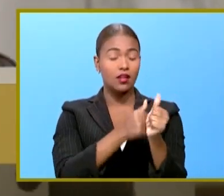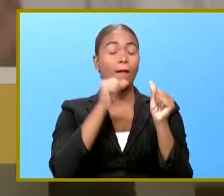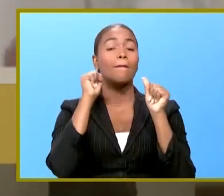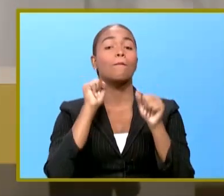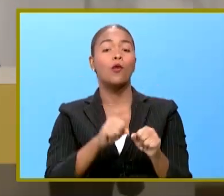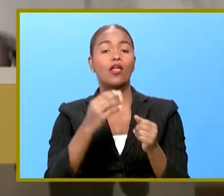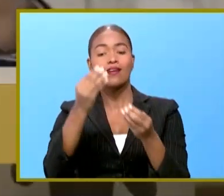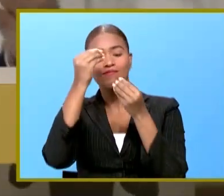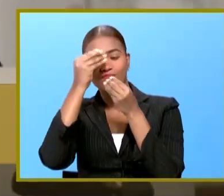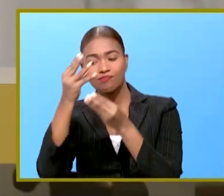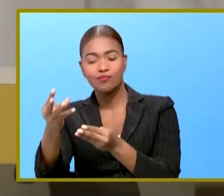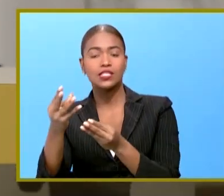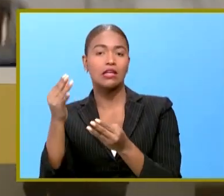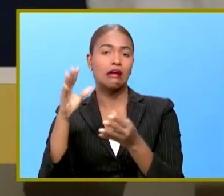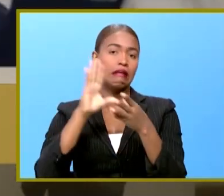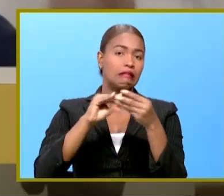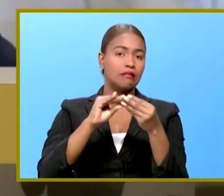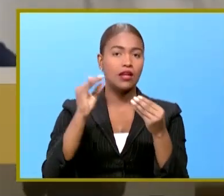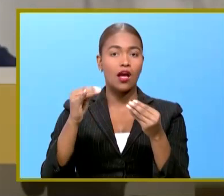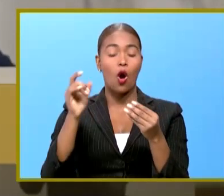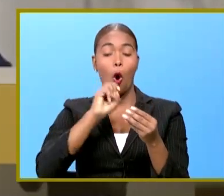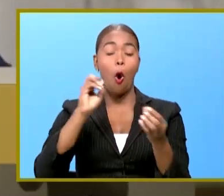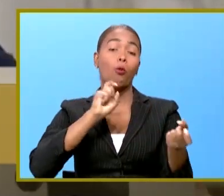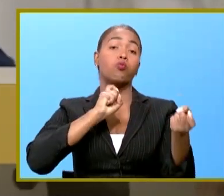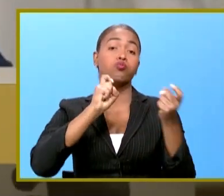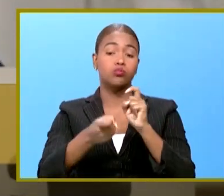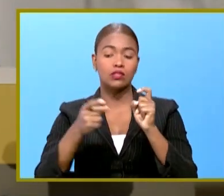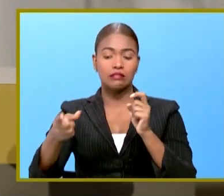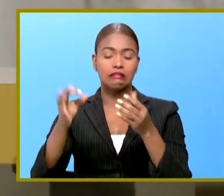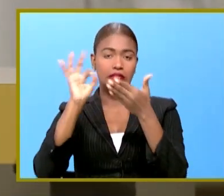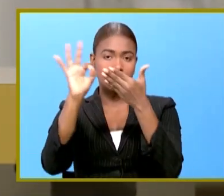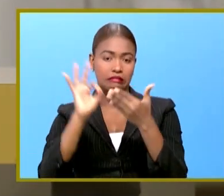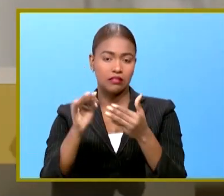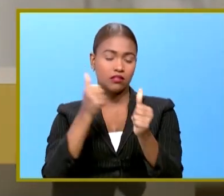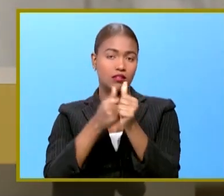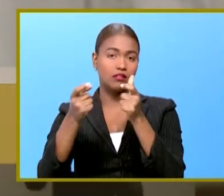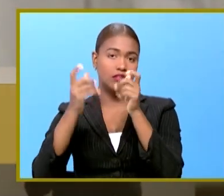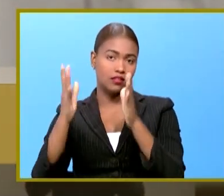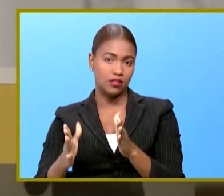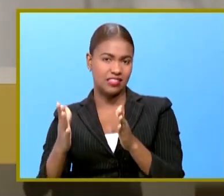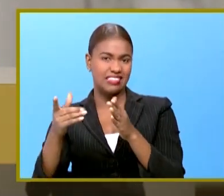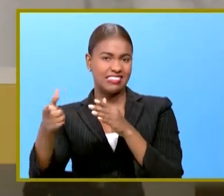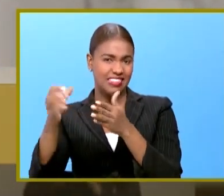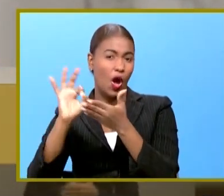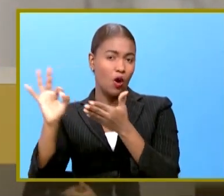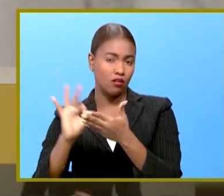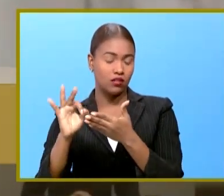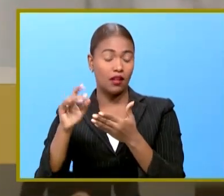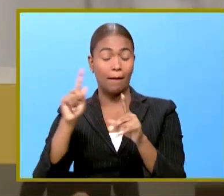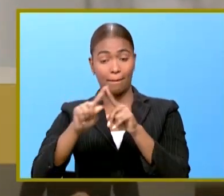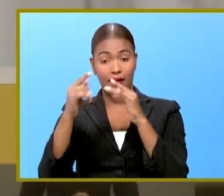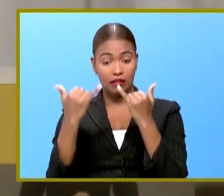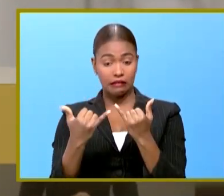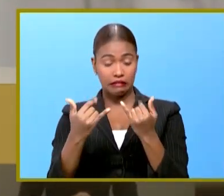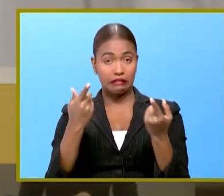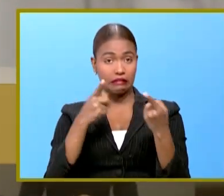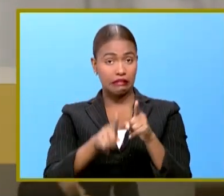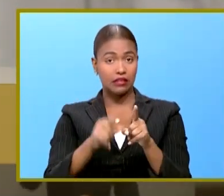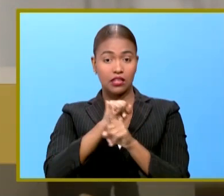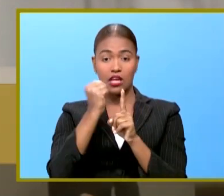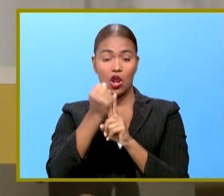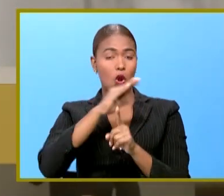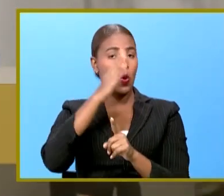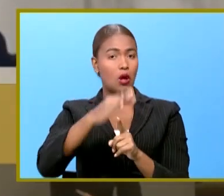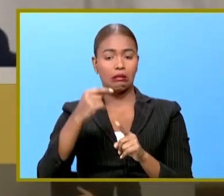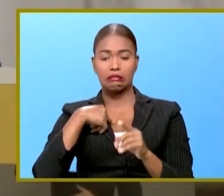confirmar rechazar o modificar la auditoría de la Contraloría en ese caso nunca se había hecho en